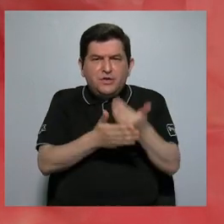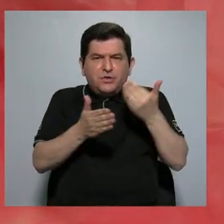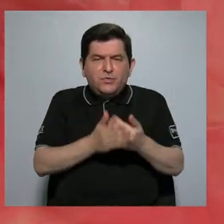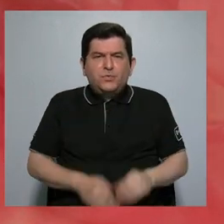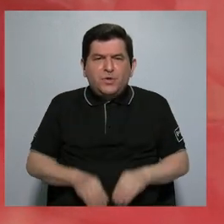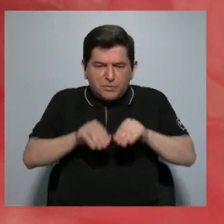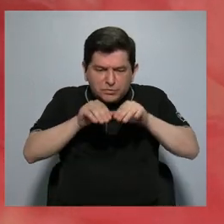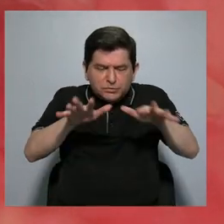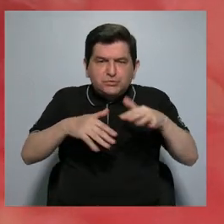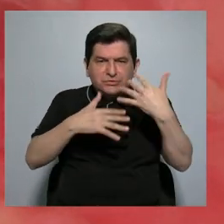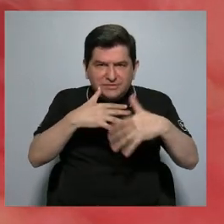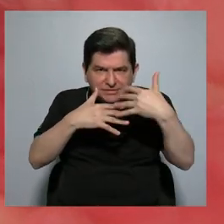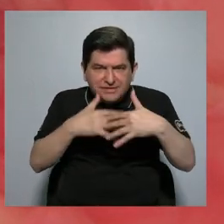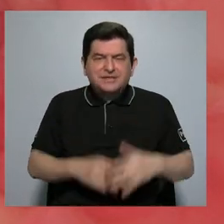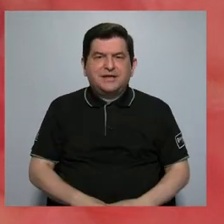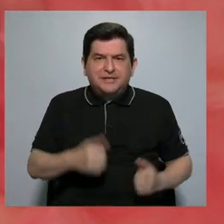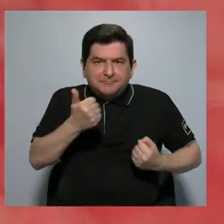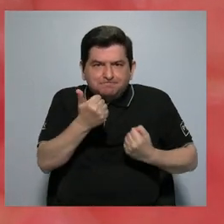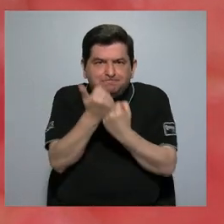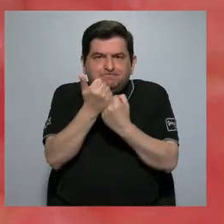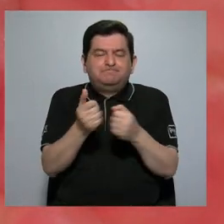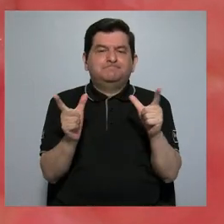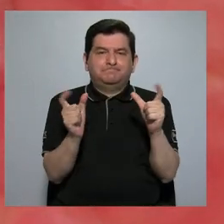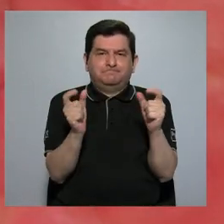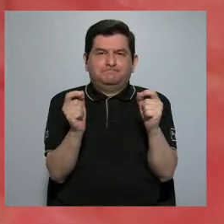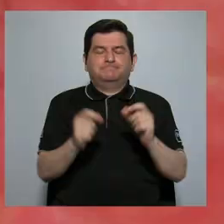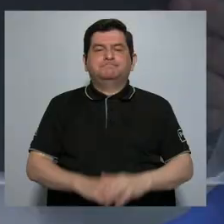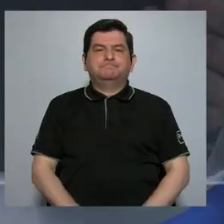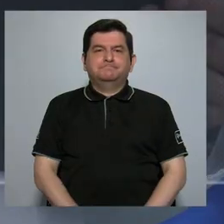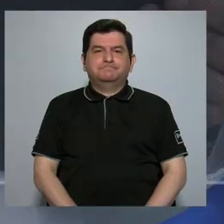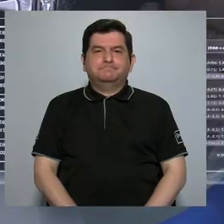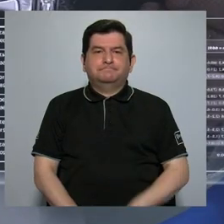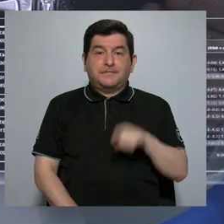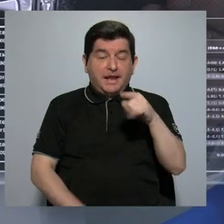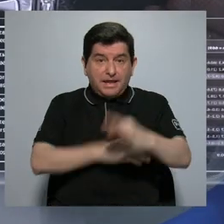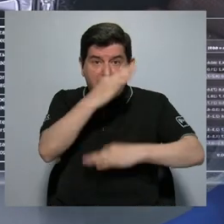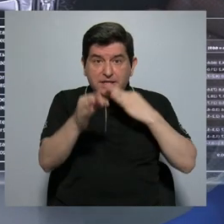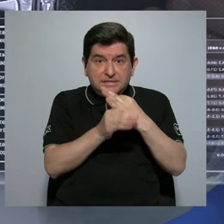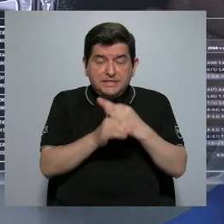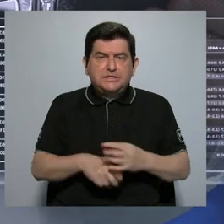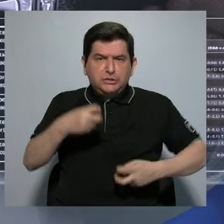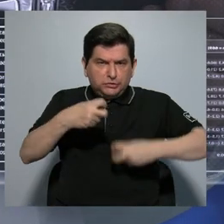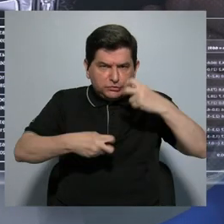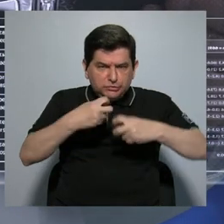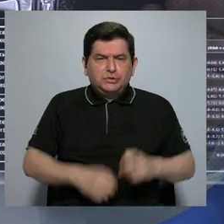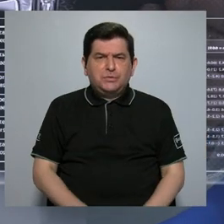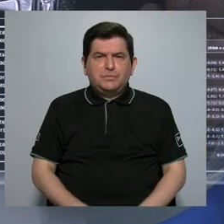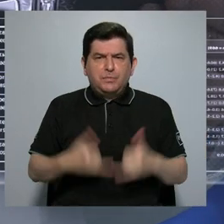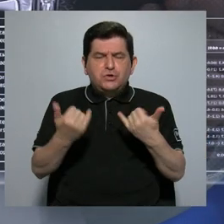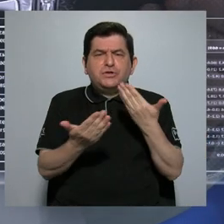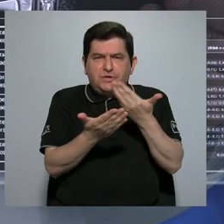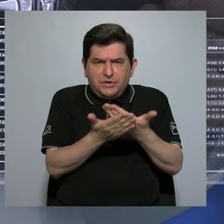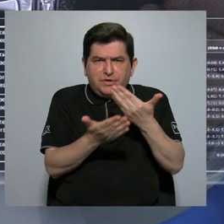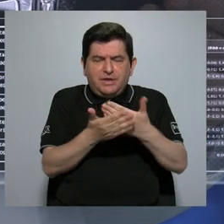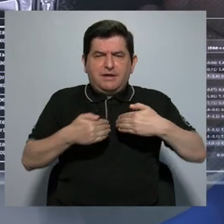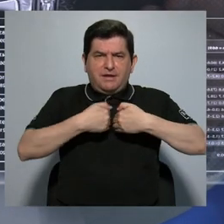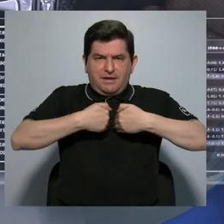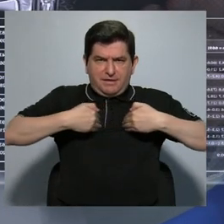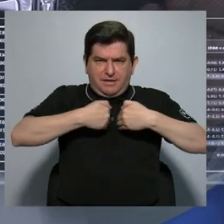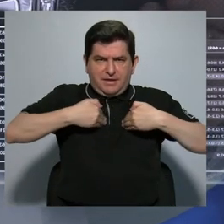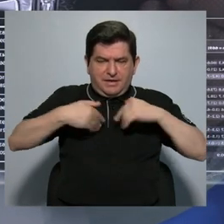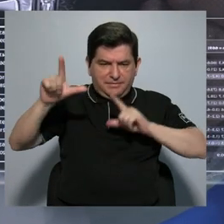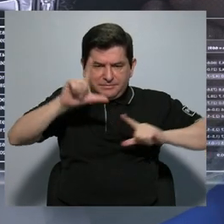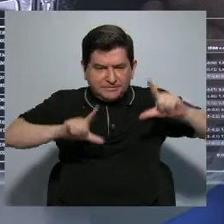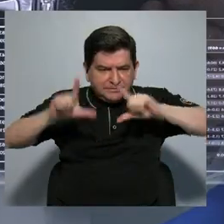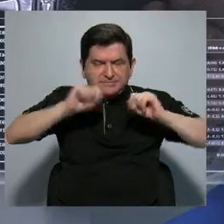vasos sanguíneos que alimentan a los tumores. Este tipo de trastornos ha sido probado en animales